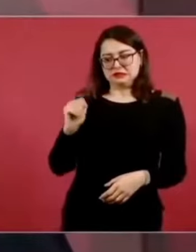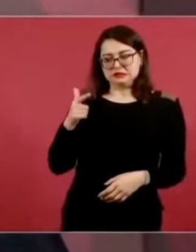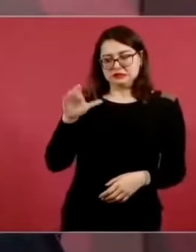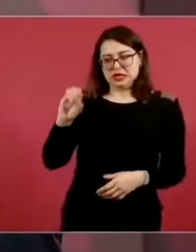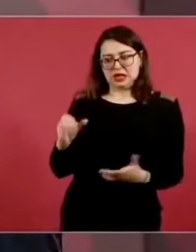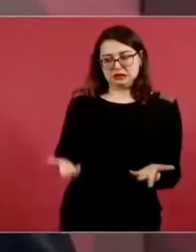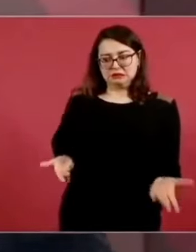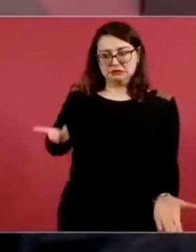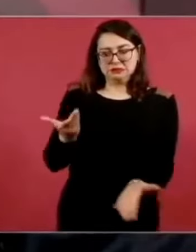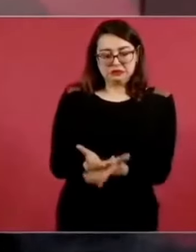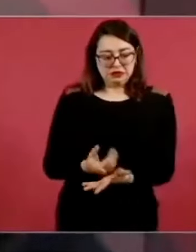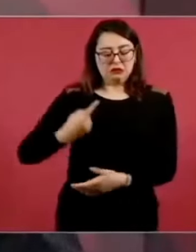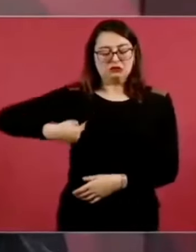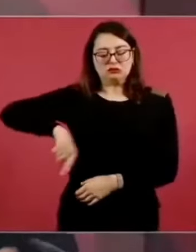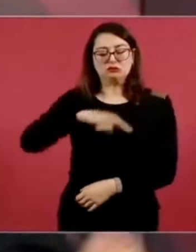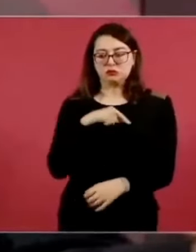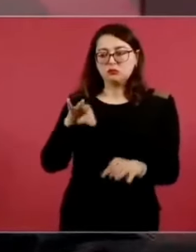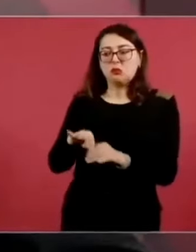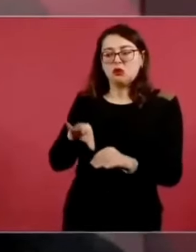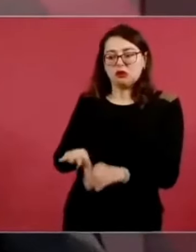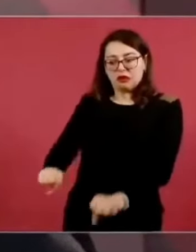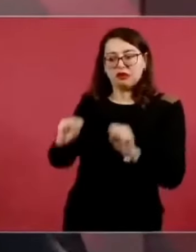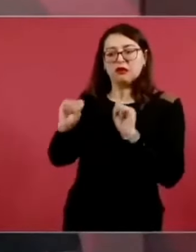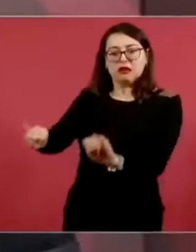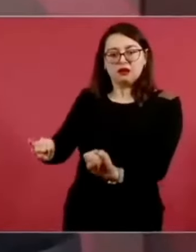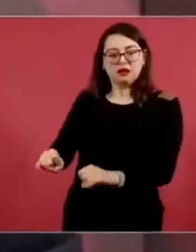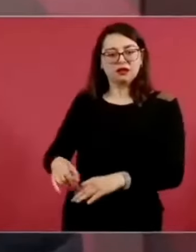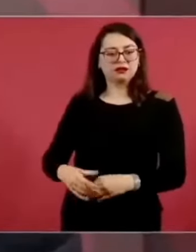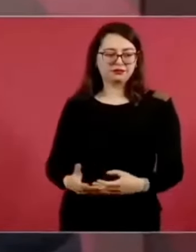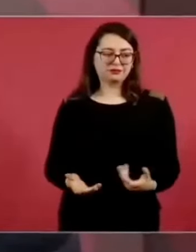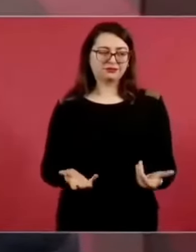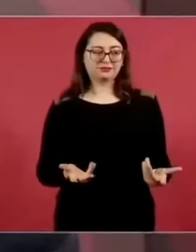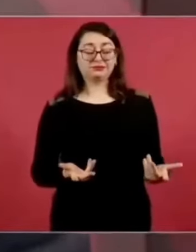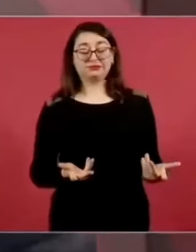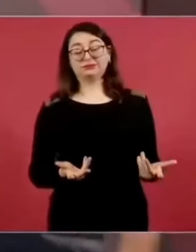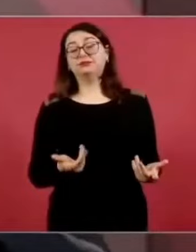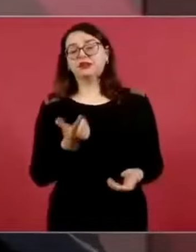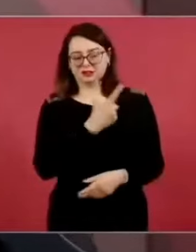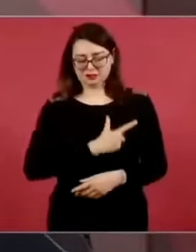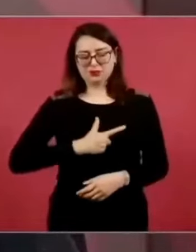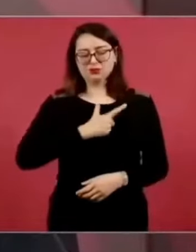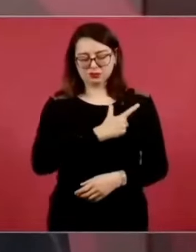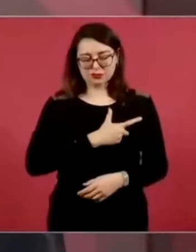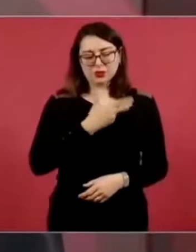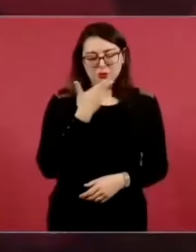de las pensiones. Sí, o sea, qué bueno,